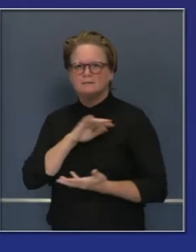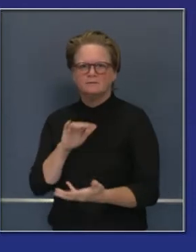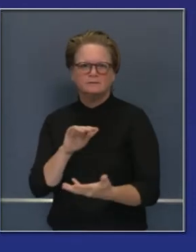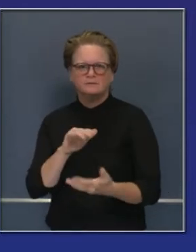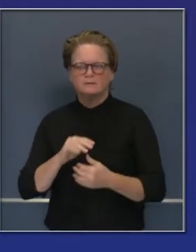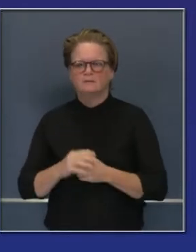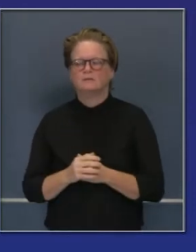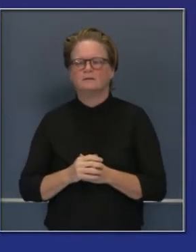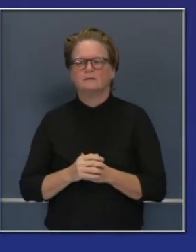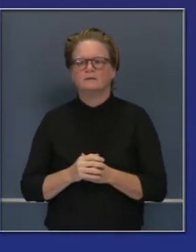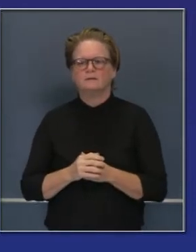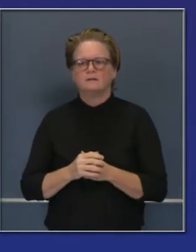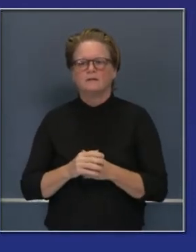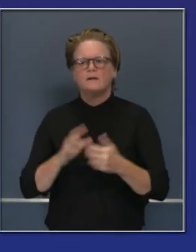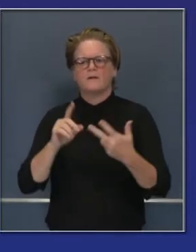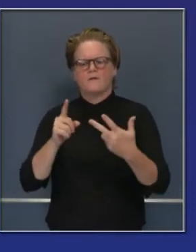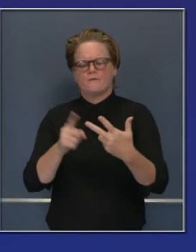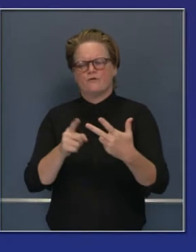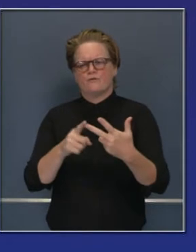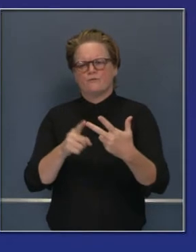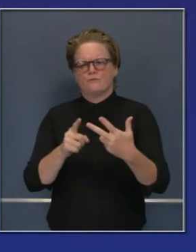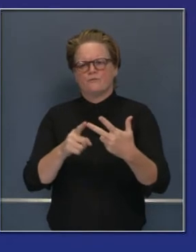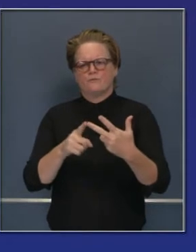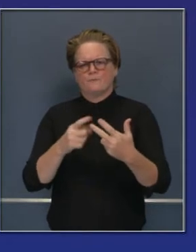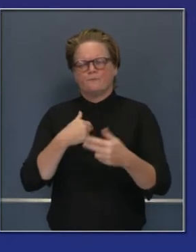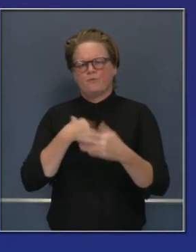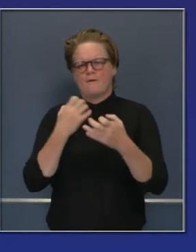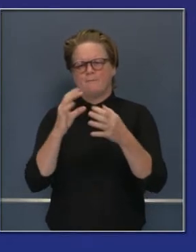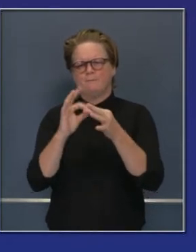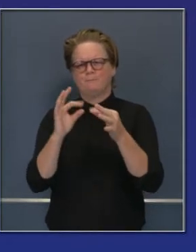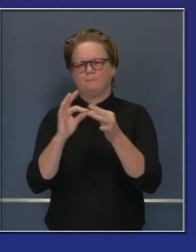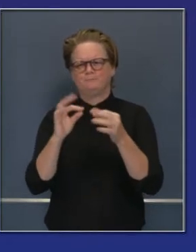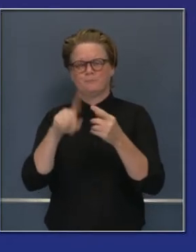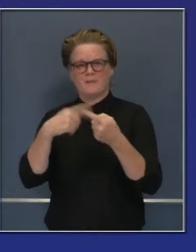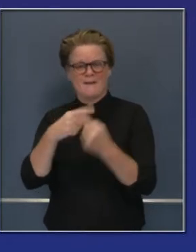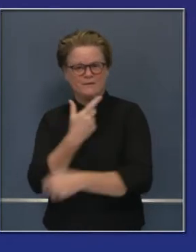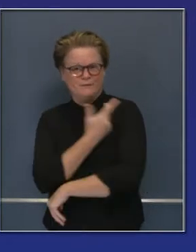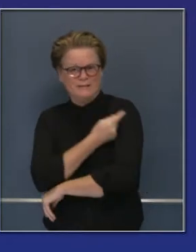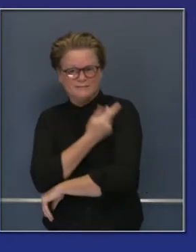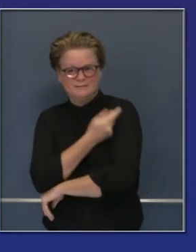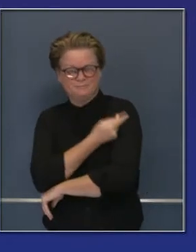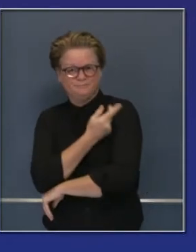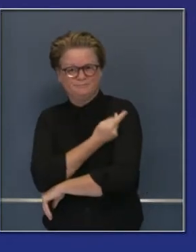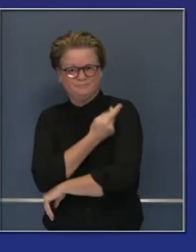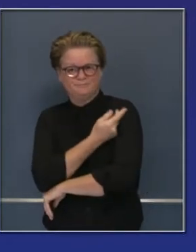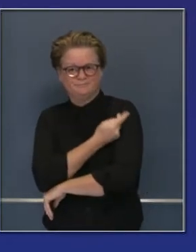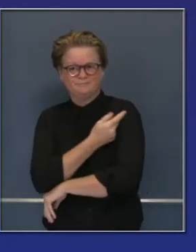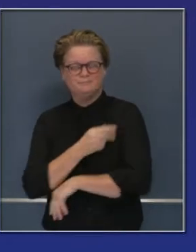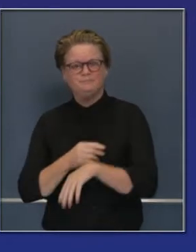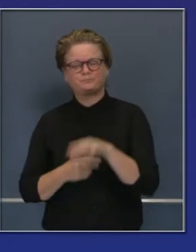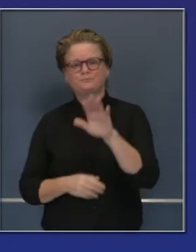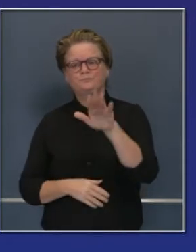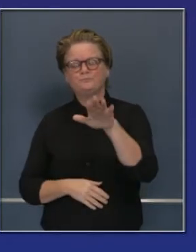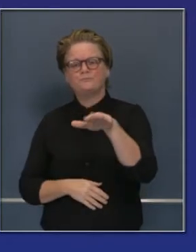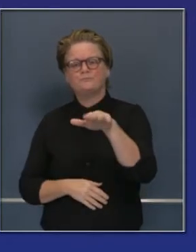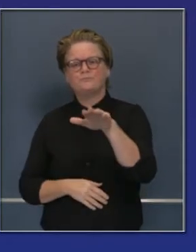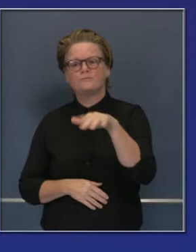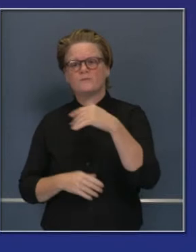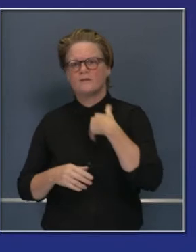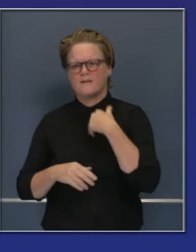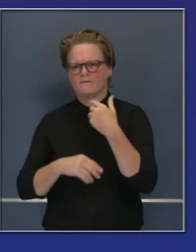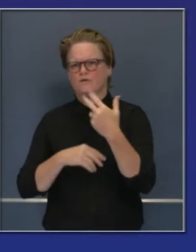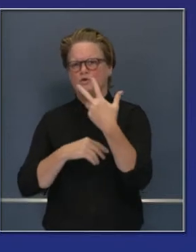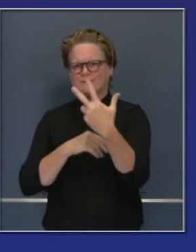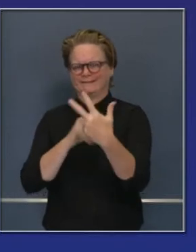un modo de abordarlo con tres modos de atacar y habrá un cuarto modo de atacar ahora. Pero quiero